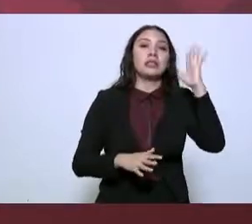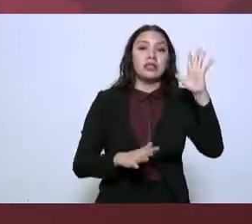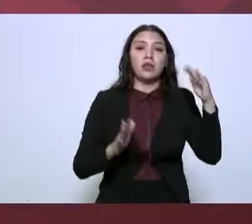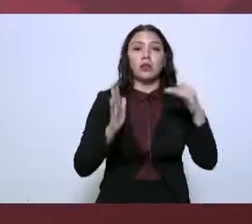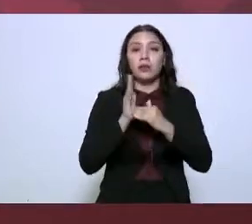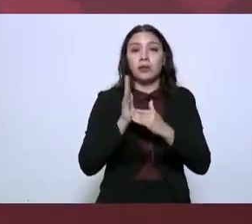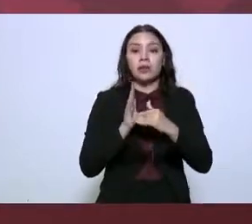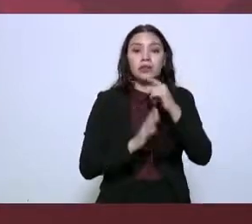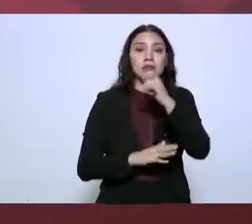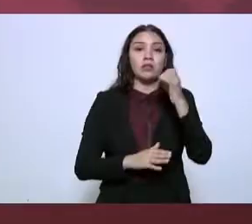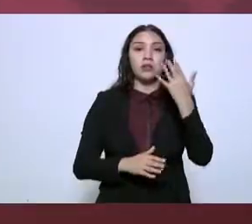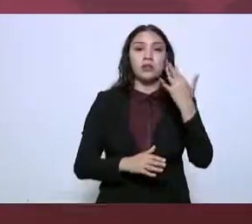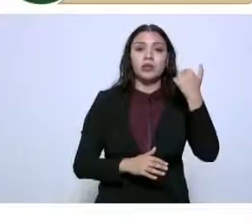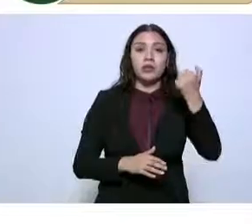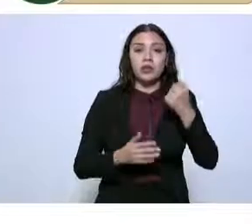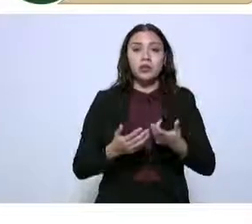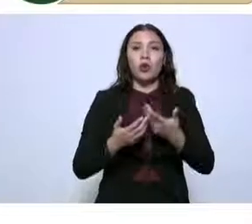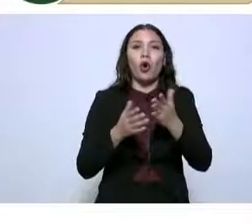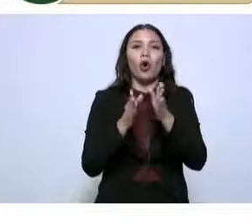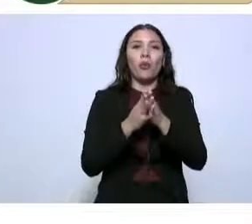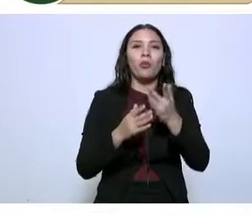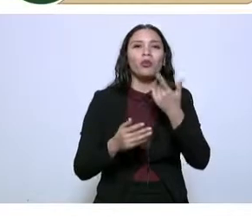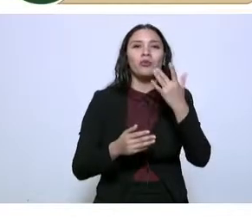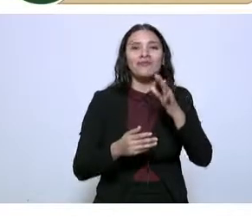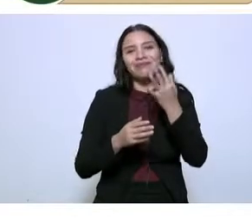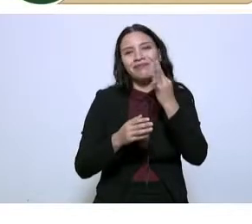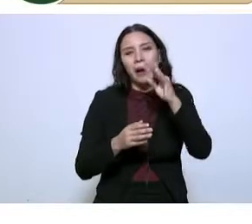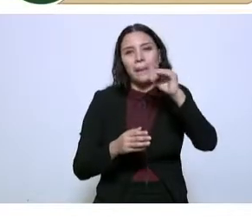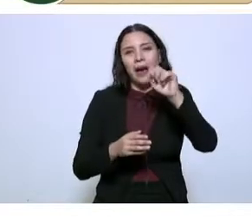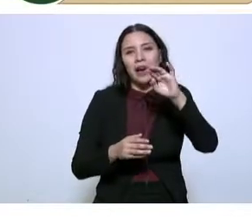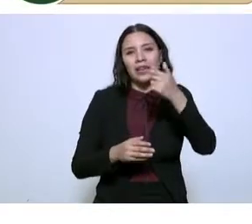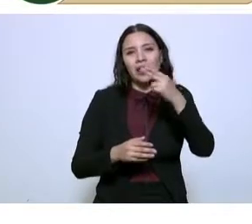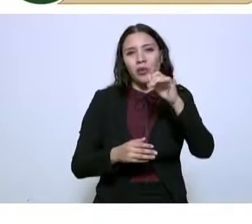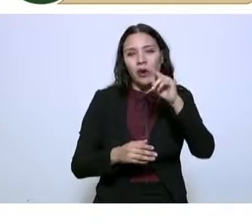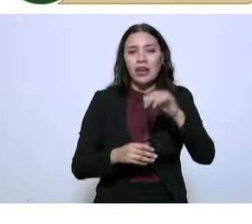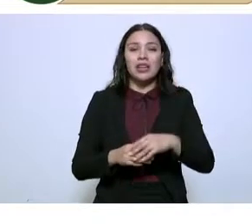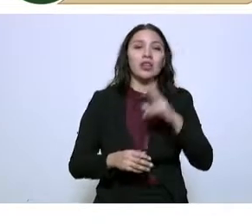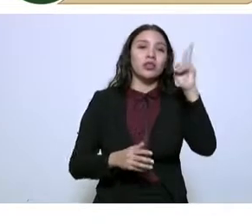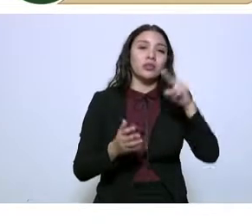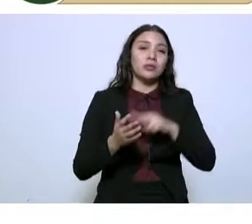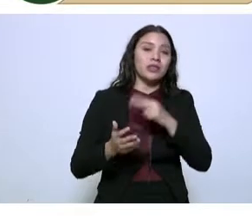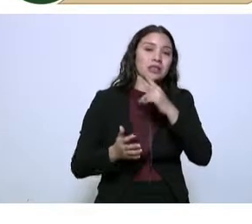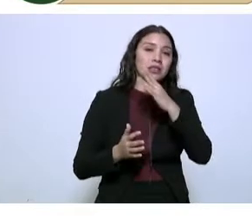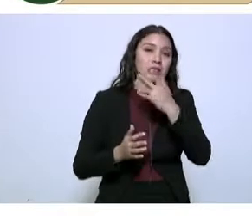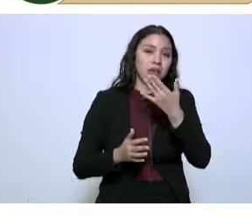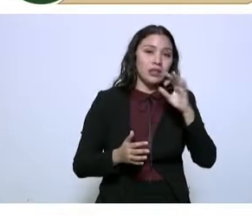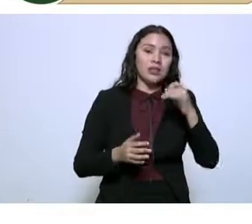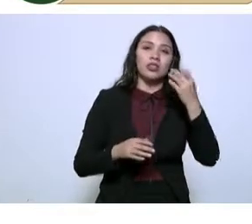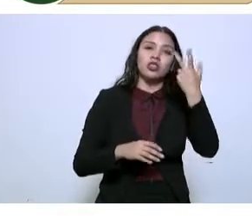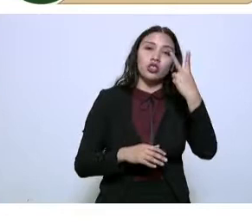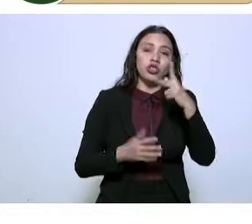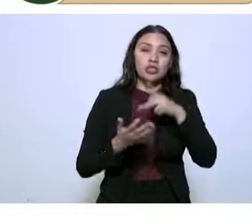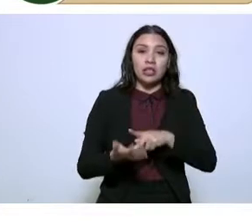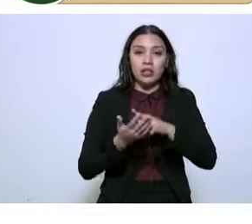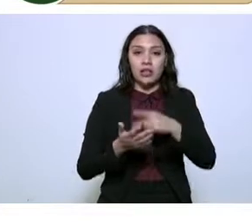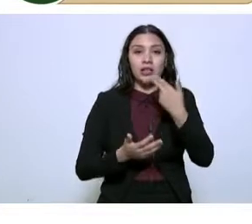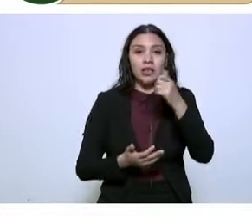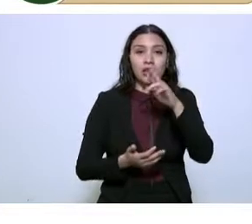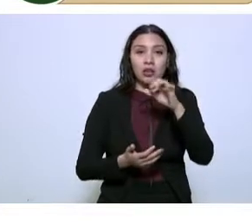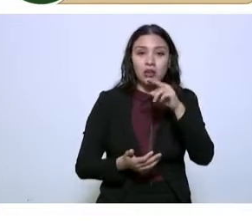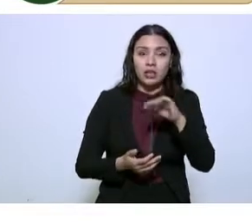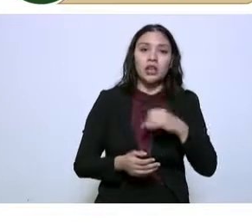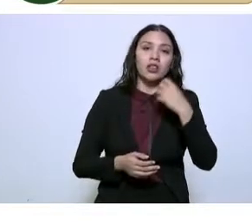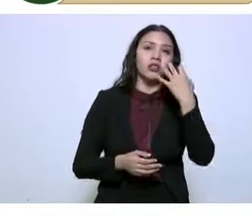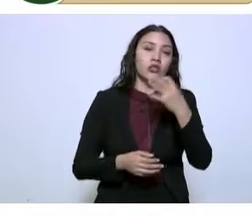153 kilogramos de marihuana, 2 mil 133 de cocaína, 2 kilogramos de heroína, 2 de goma de opio,